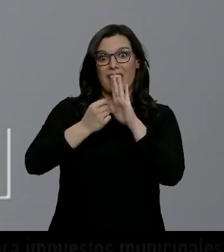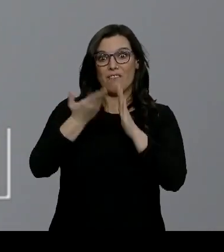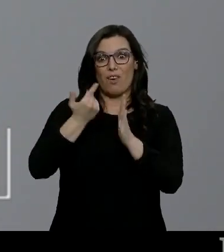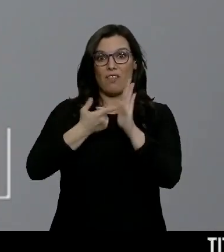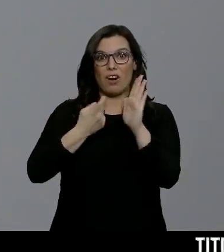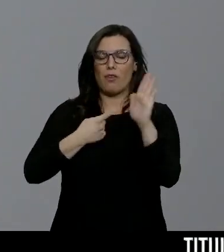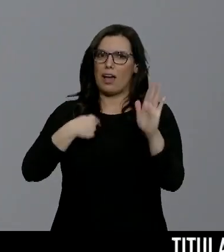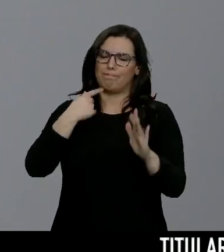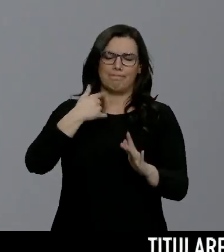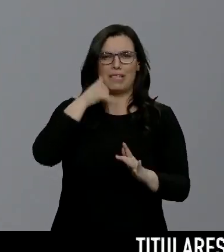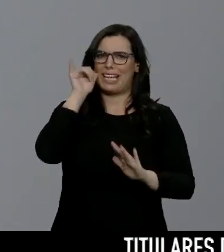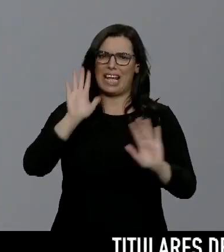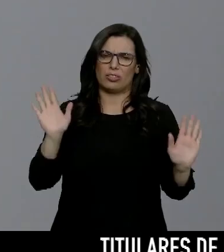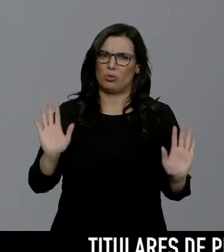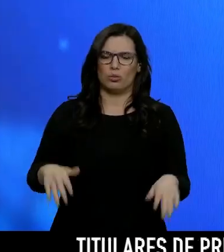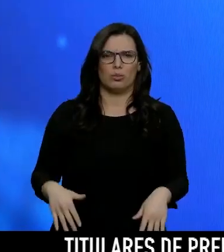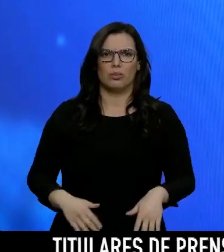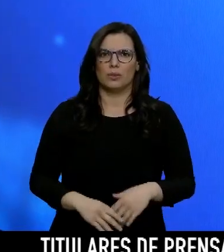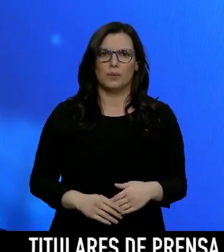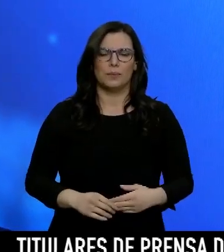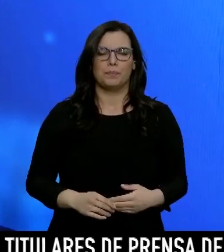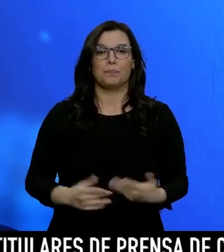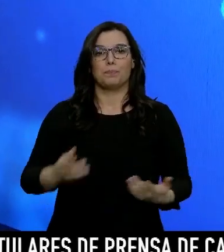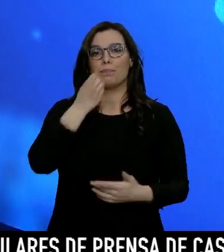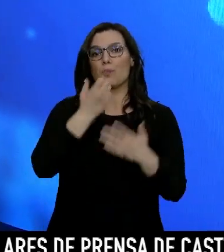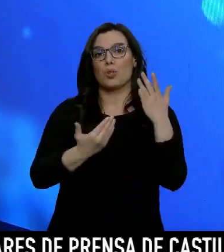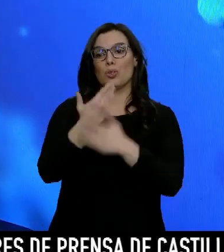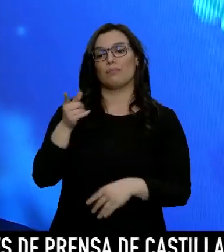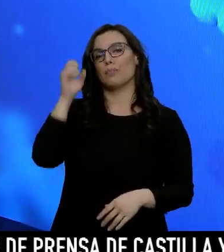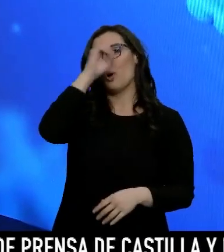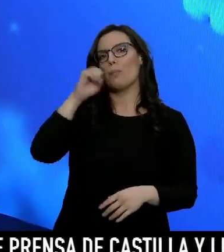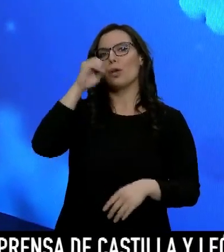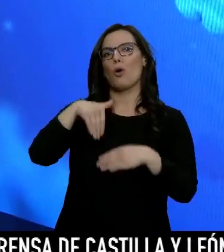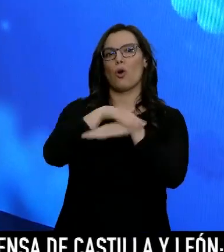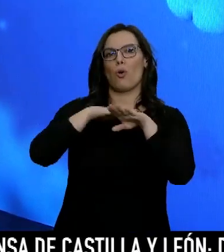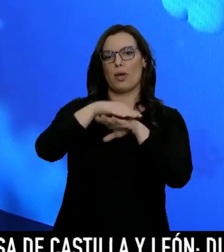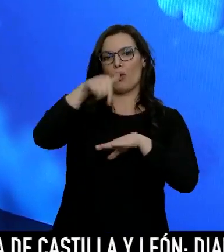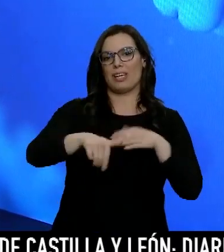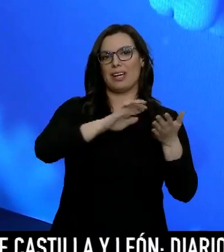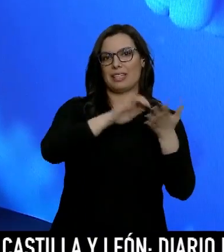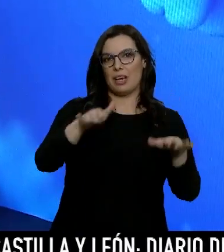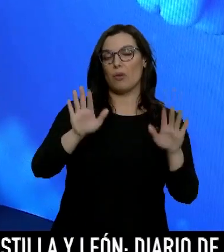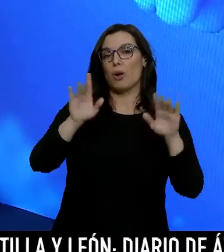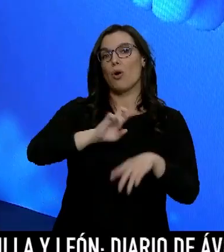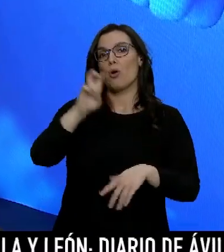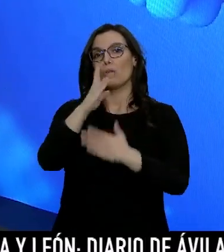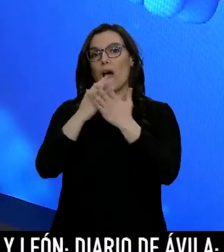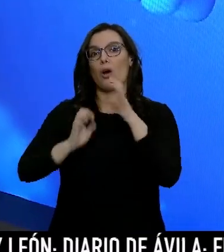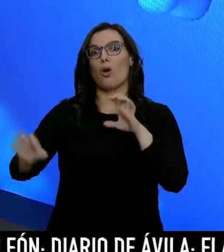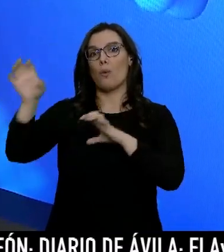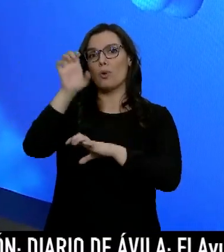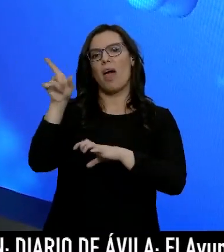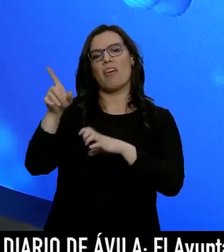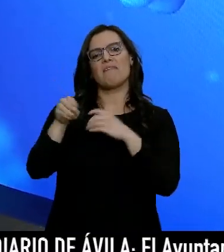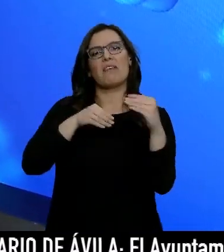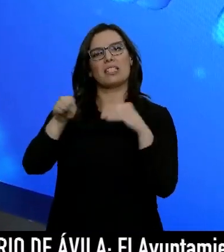muy muy arriesgado, mucho. Buenos días, esa es la posición del gobierno regional aquí, pero hay comunidades que empiezan a ser